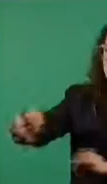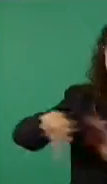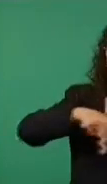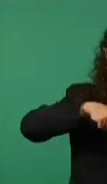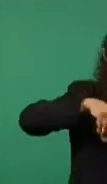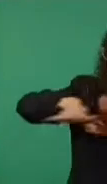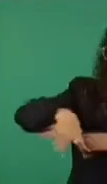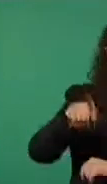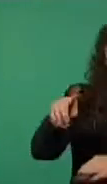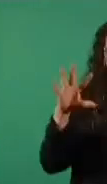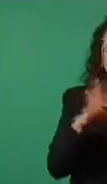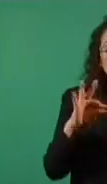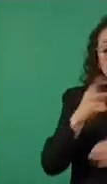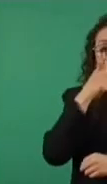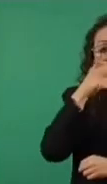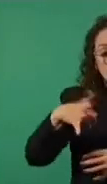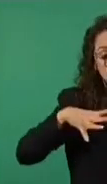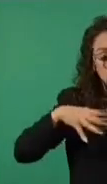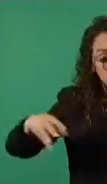Contagios de niños,